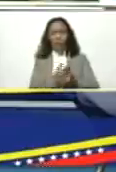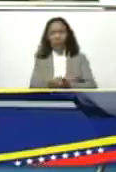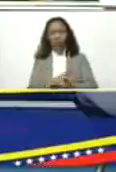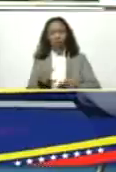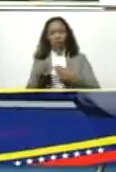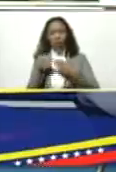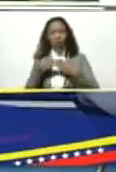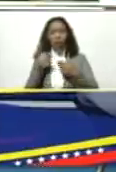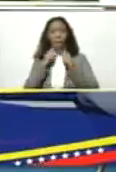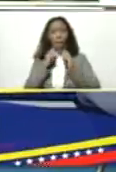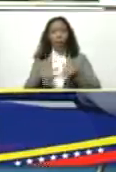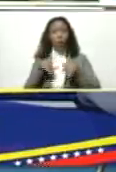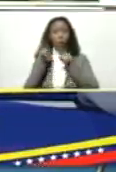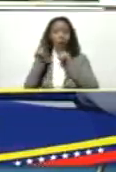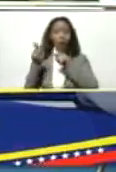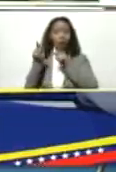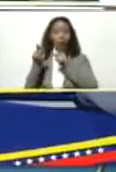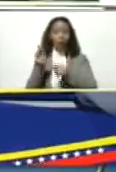dólares que han perdido ellos